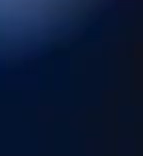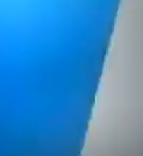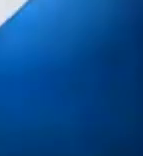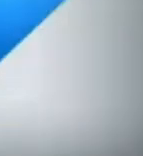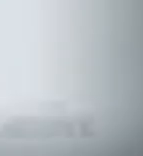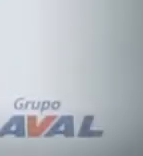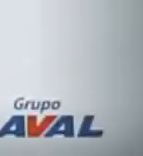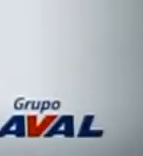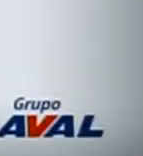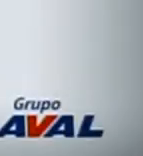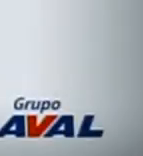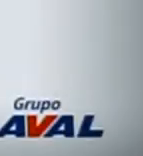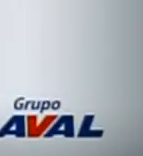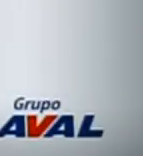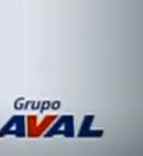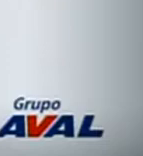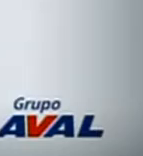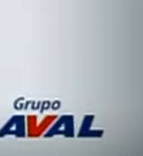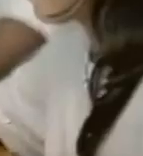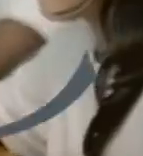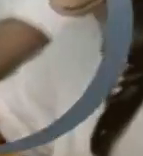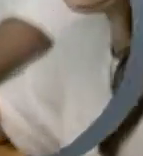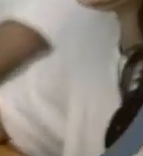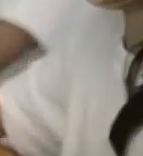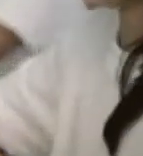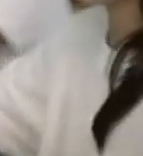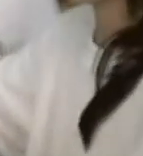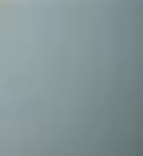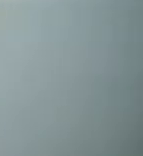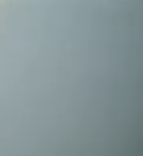Banco de Occidente somos Grupo Aval